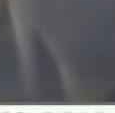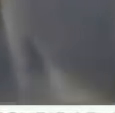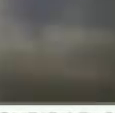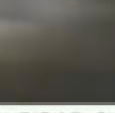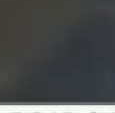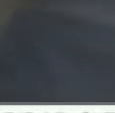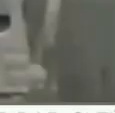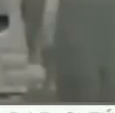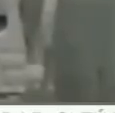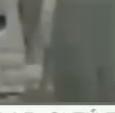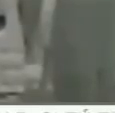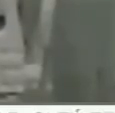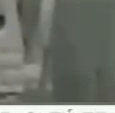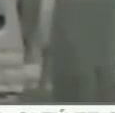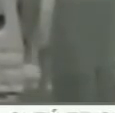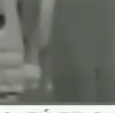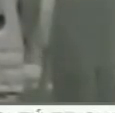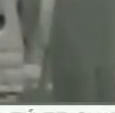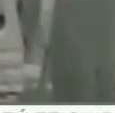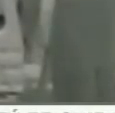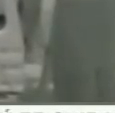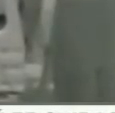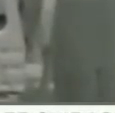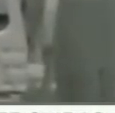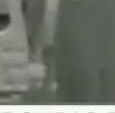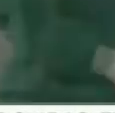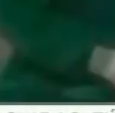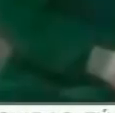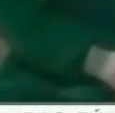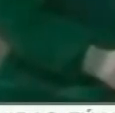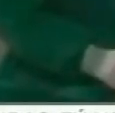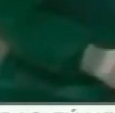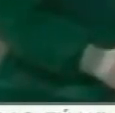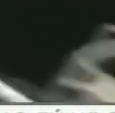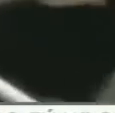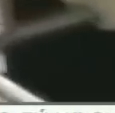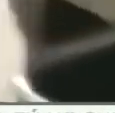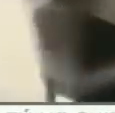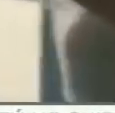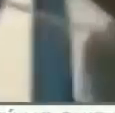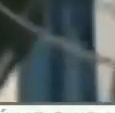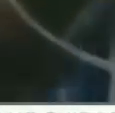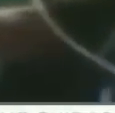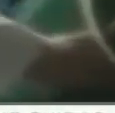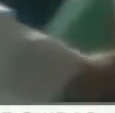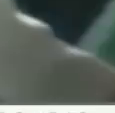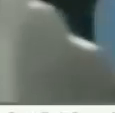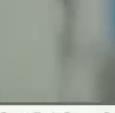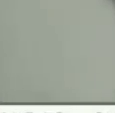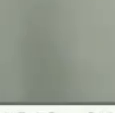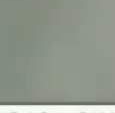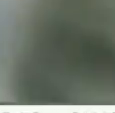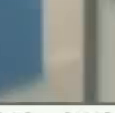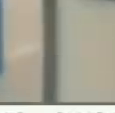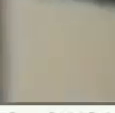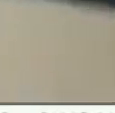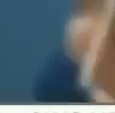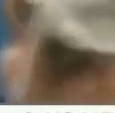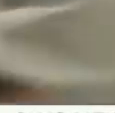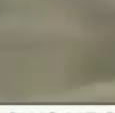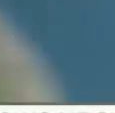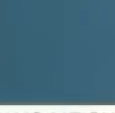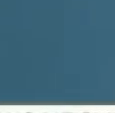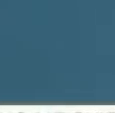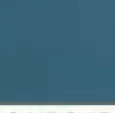esto, de dos escenarios, el primero, es el colapso, los centros hospitalarios, donde la ocupación, las